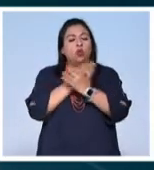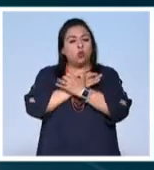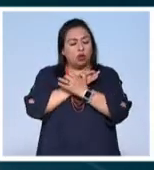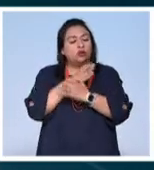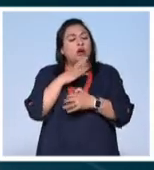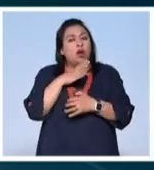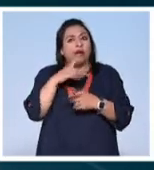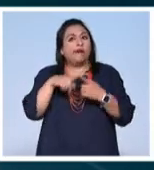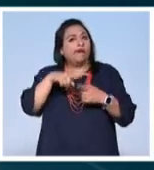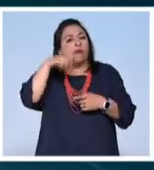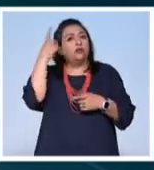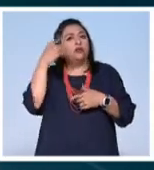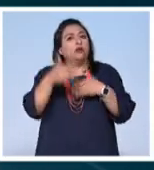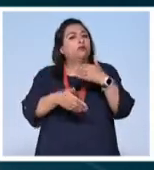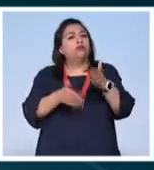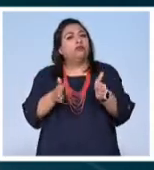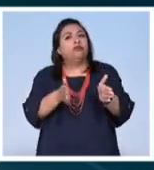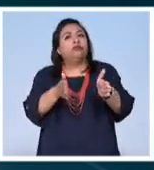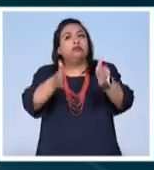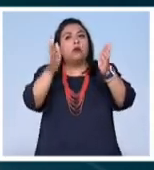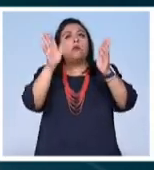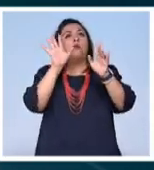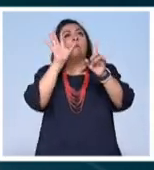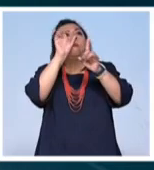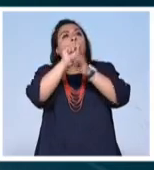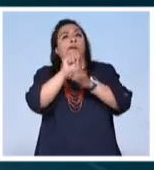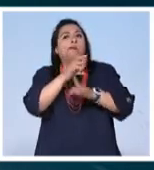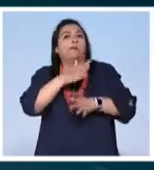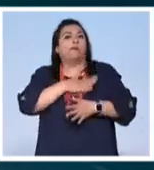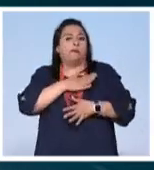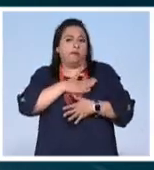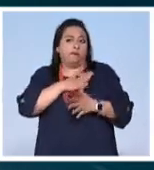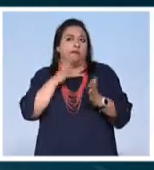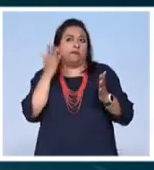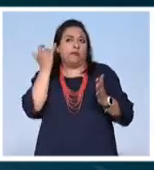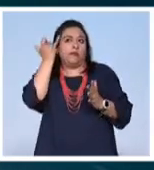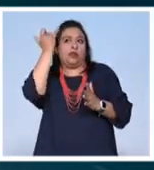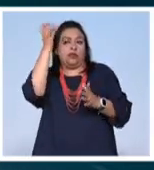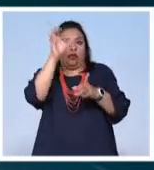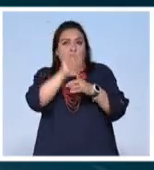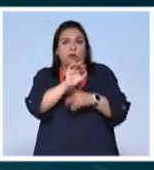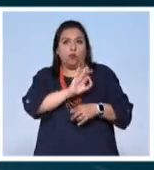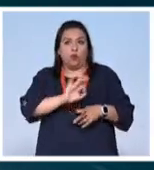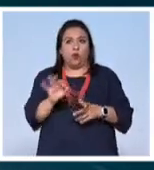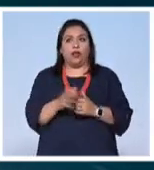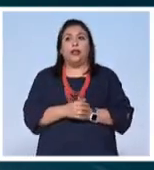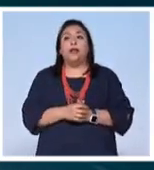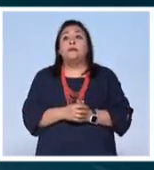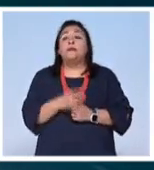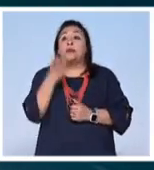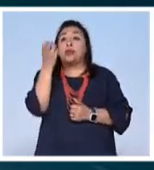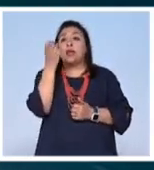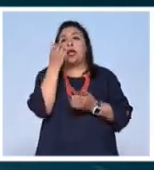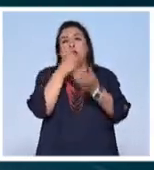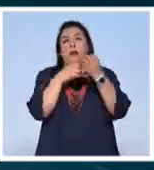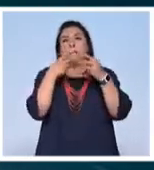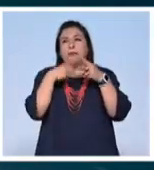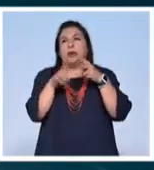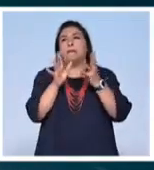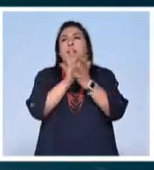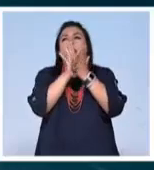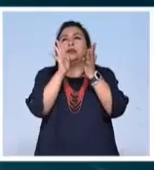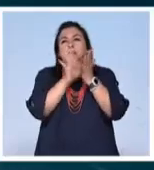sido más fácil el camino de lograr nuestros ideales. Esta obra comenzará su